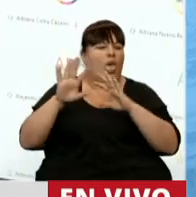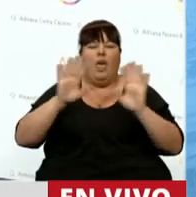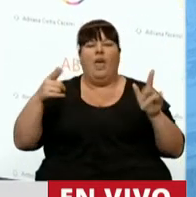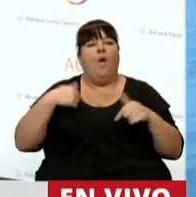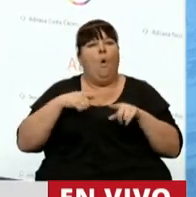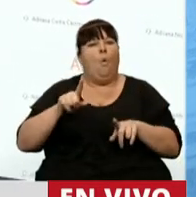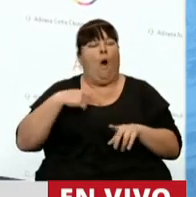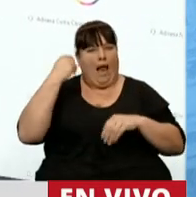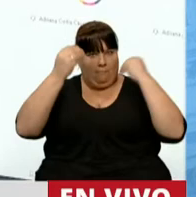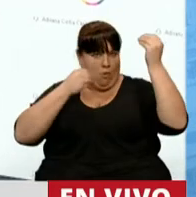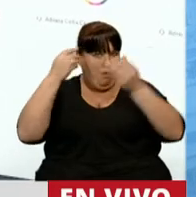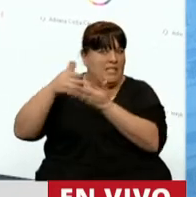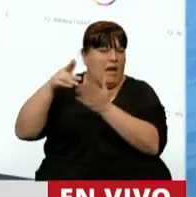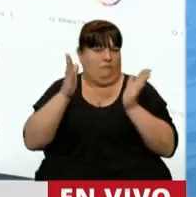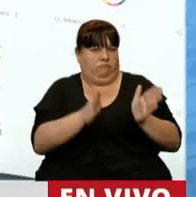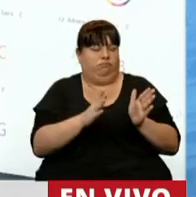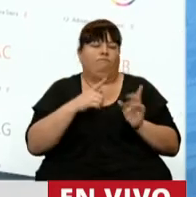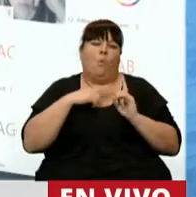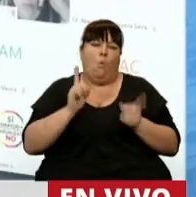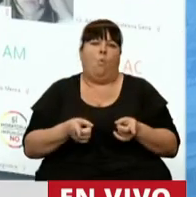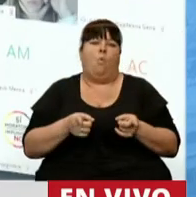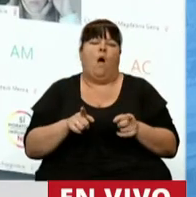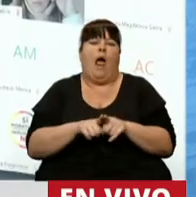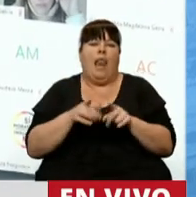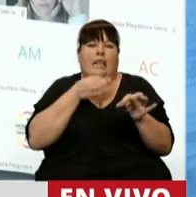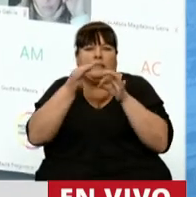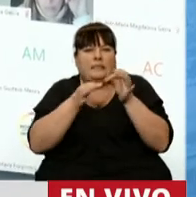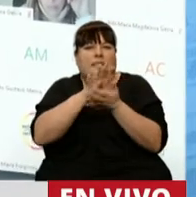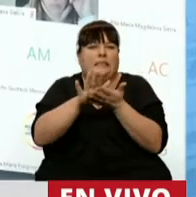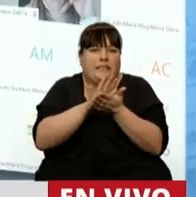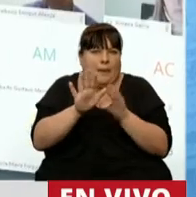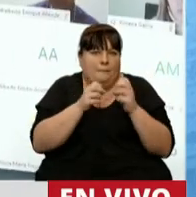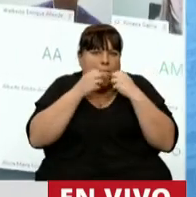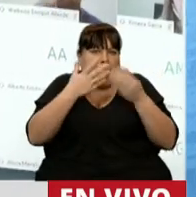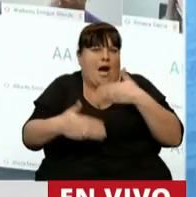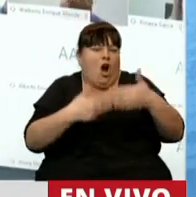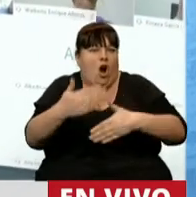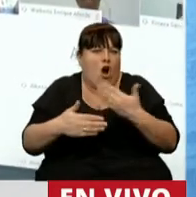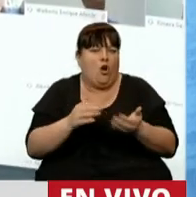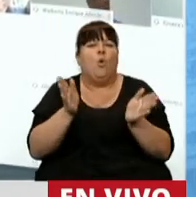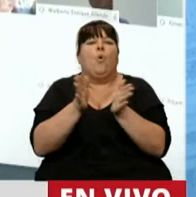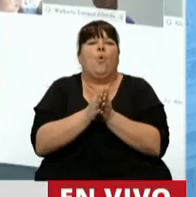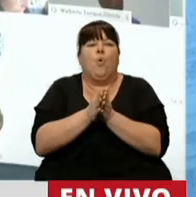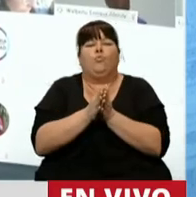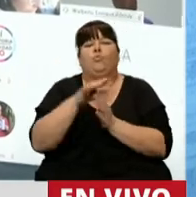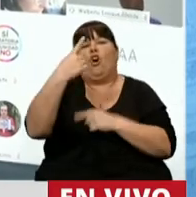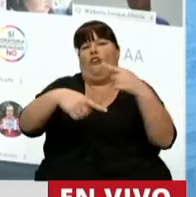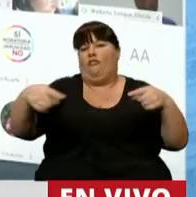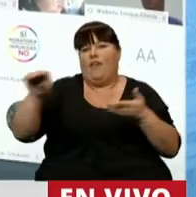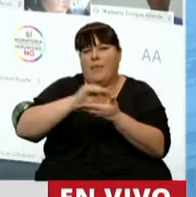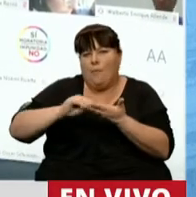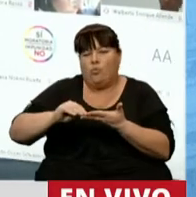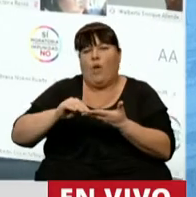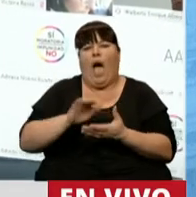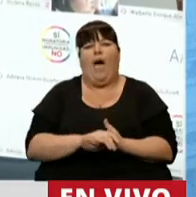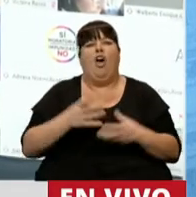nos produjo mucha preocupación y mantuvimos una serie de diálogos muy productivos con distintos diputados,